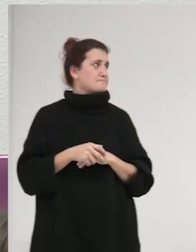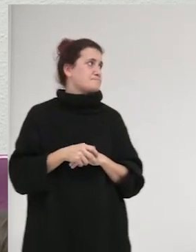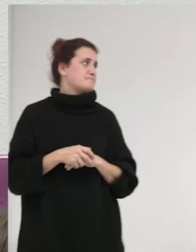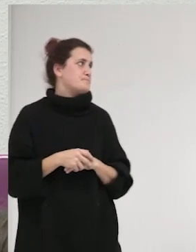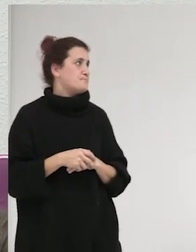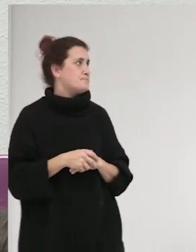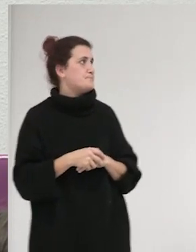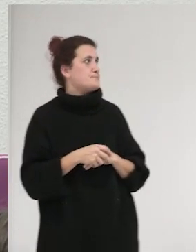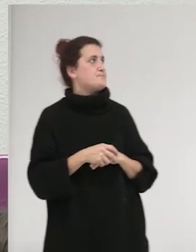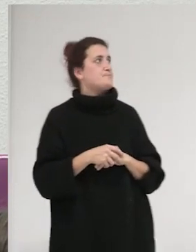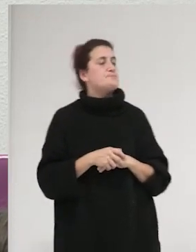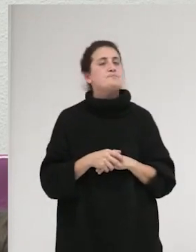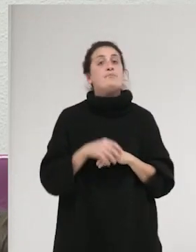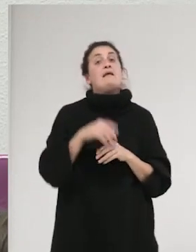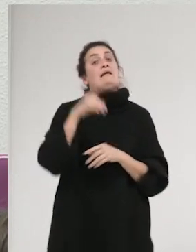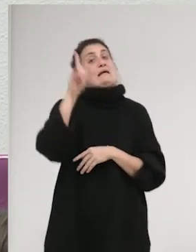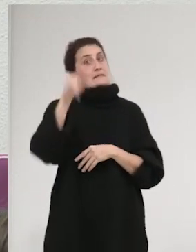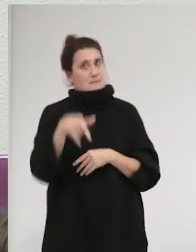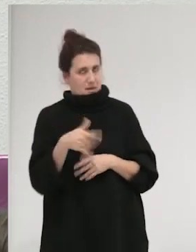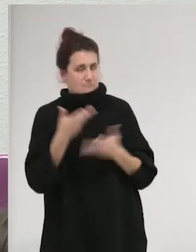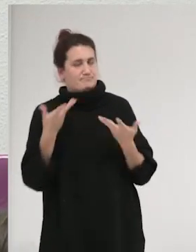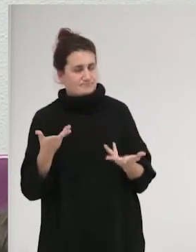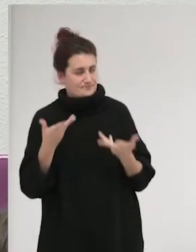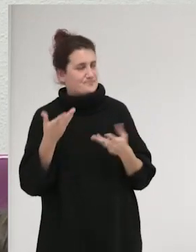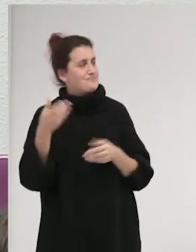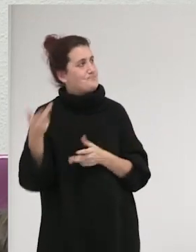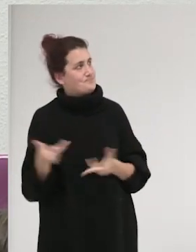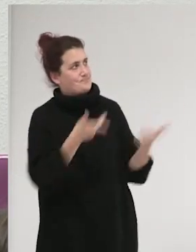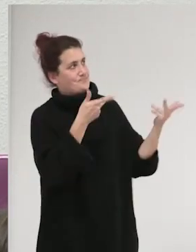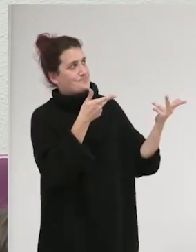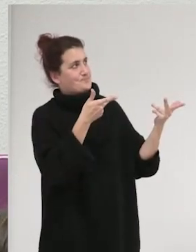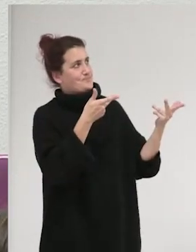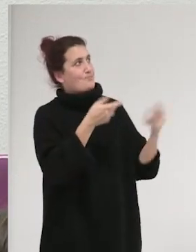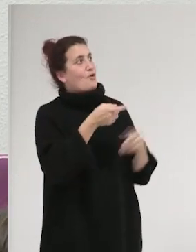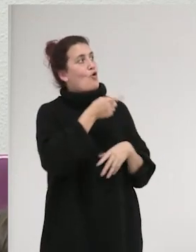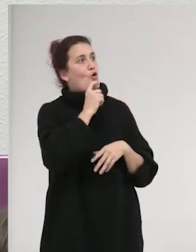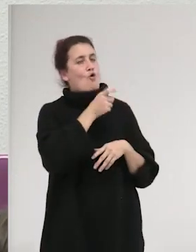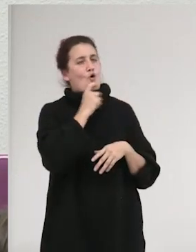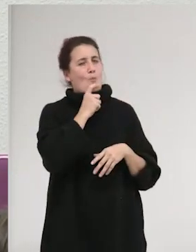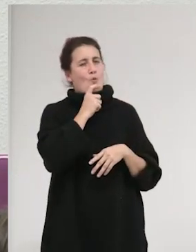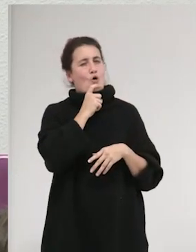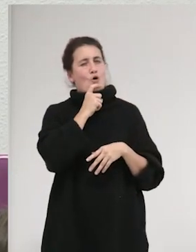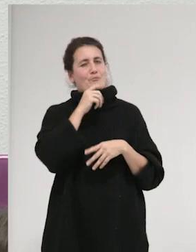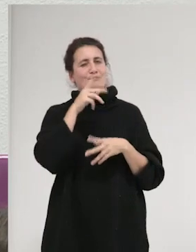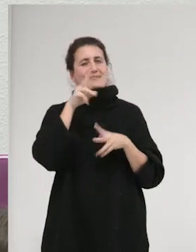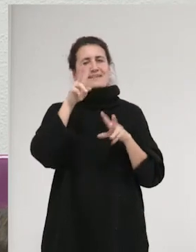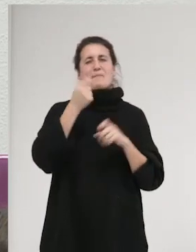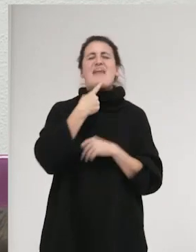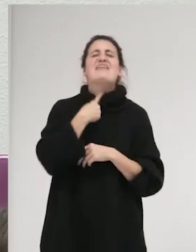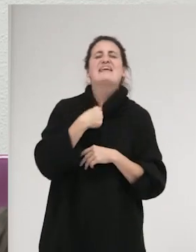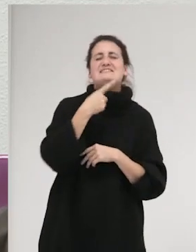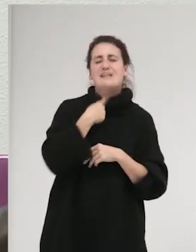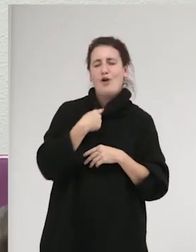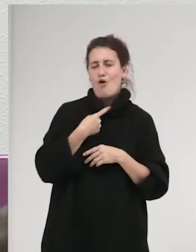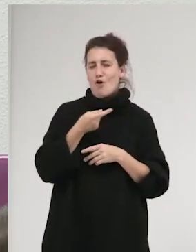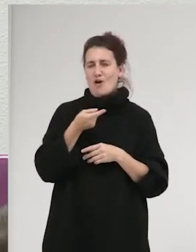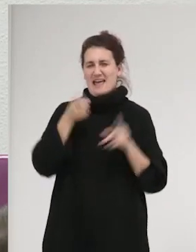Bueno, por supuesto, cómo se disciplina y se domestica el deseo cuando